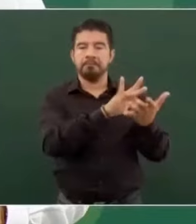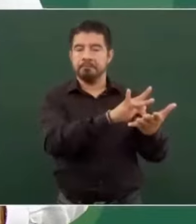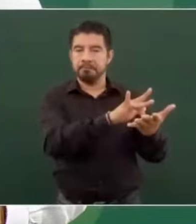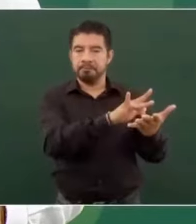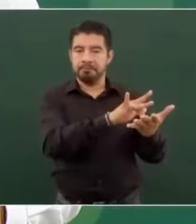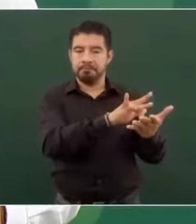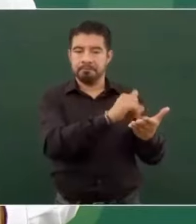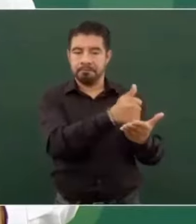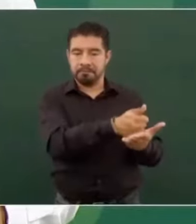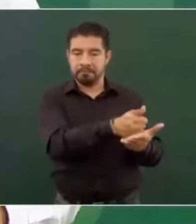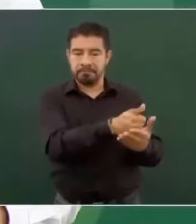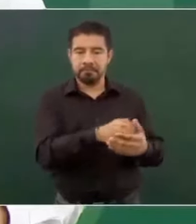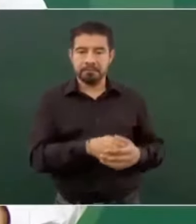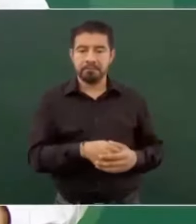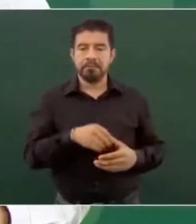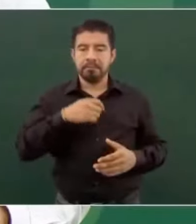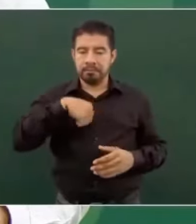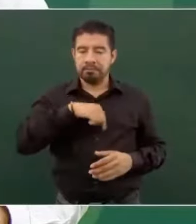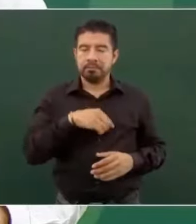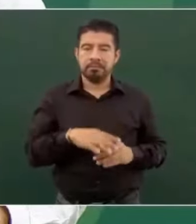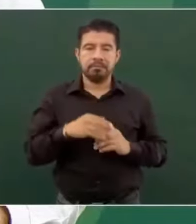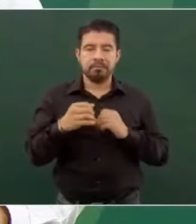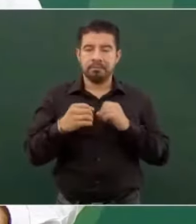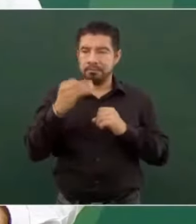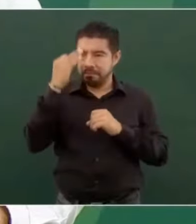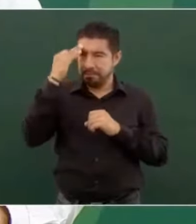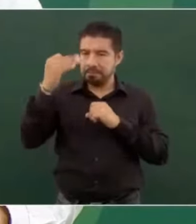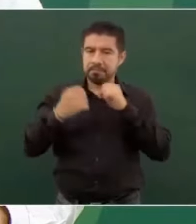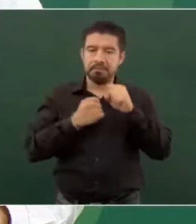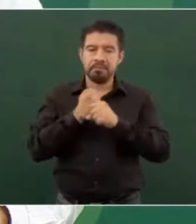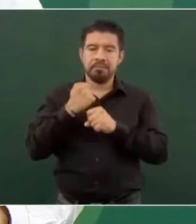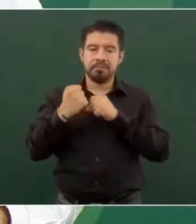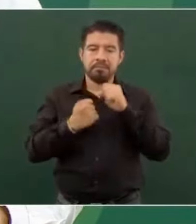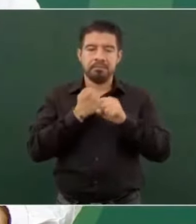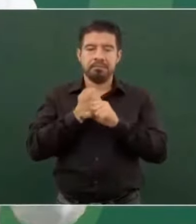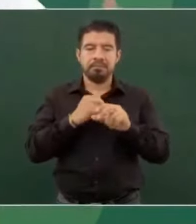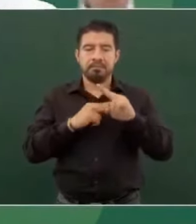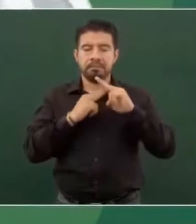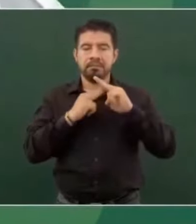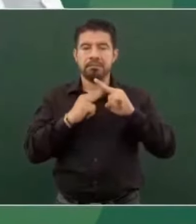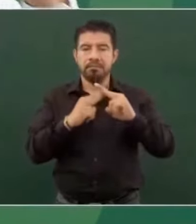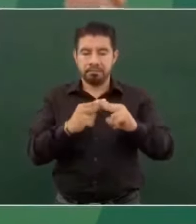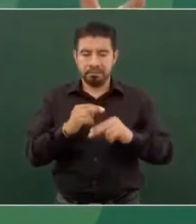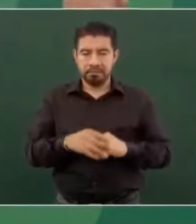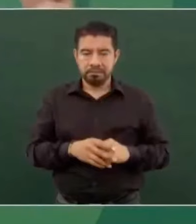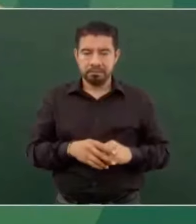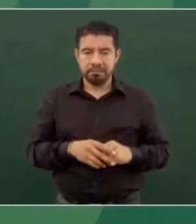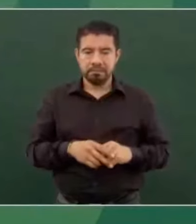Y ya llevamos tiempo con lo mismo, pero